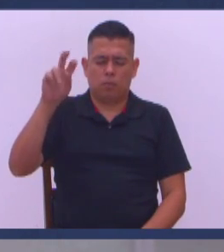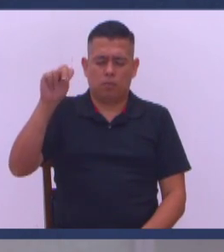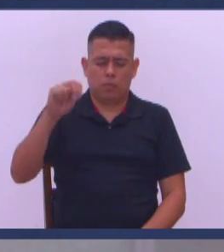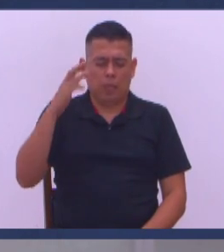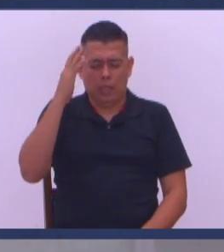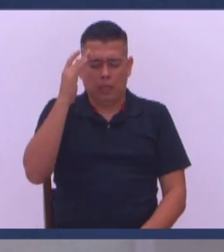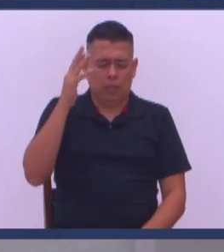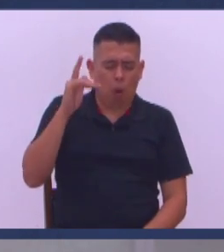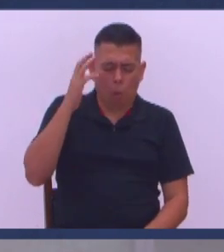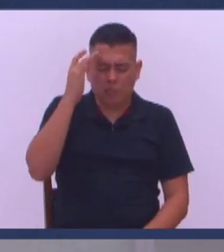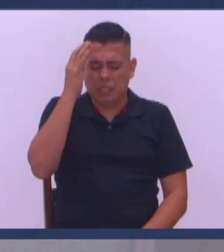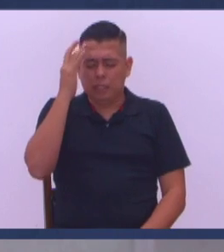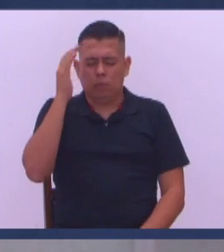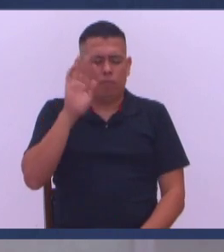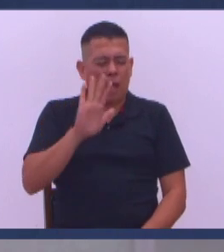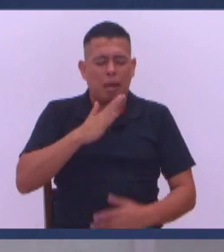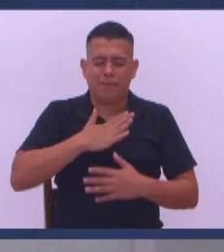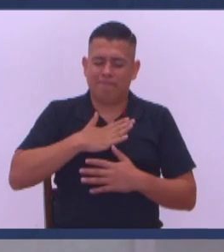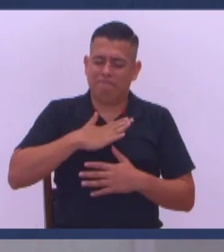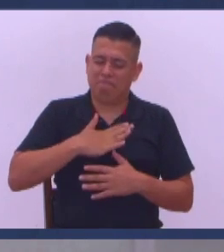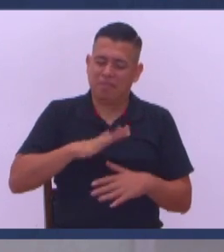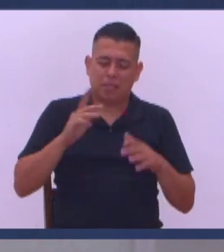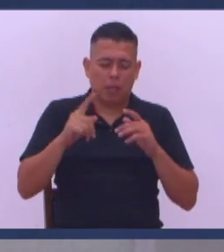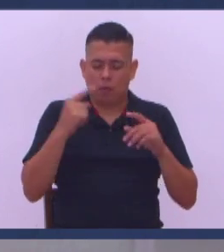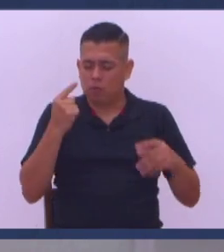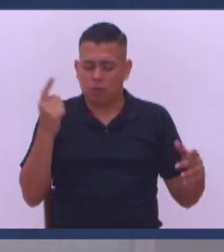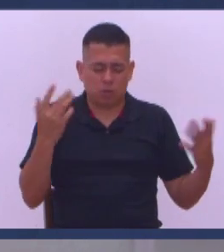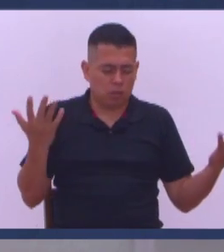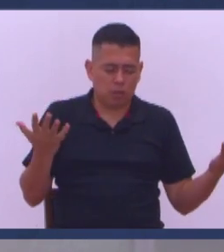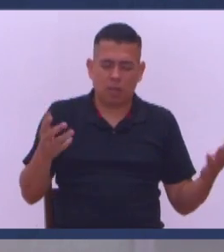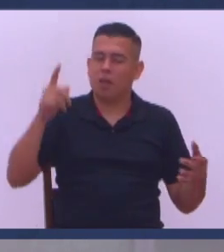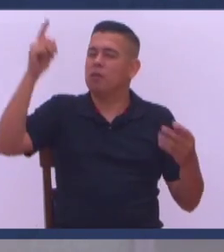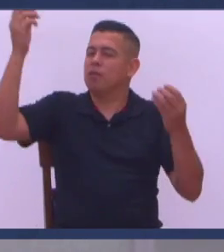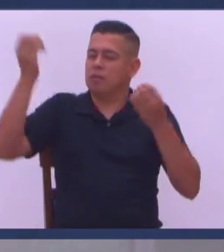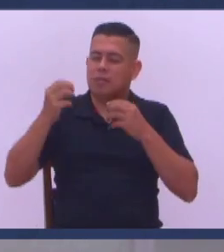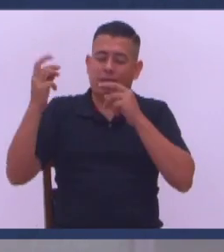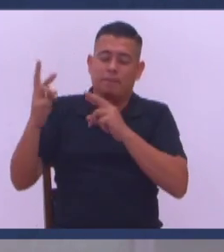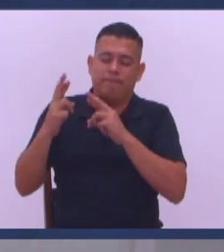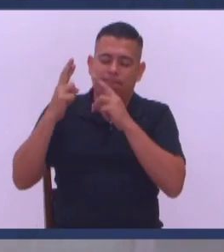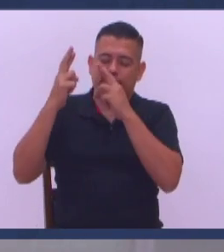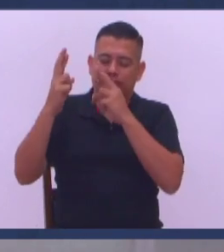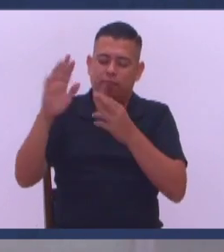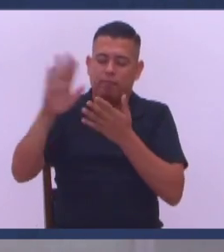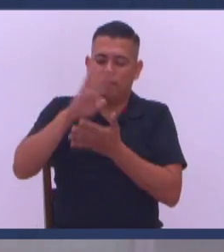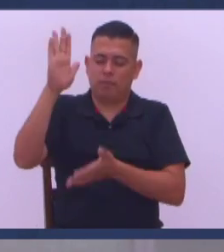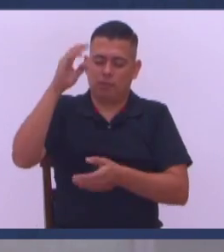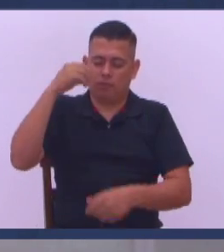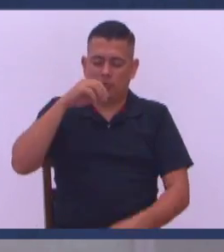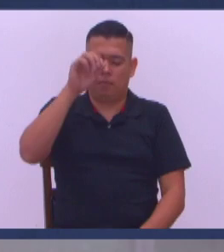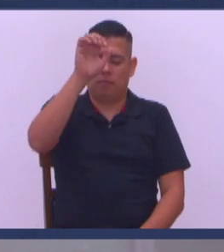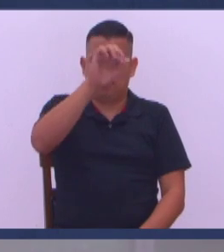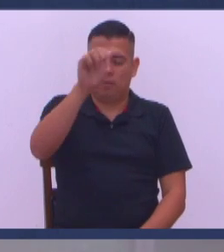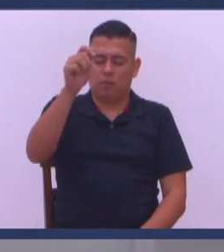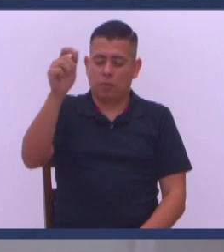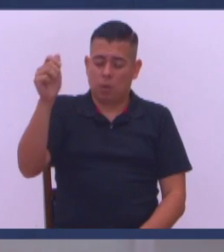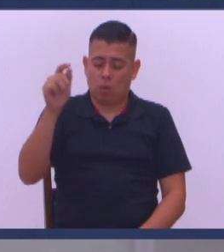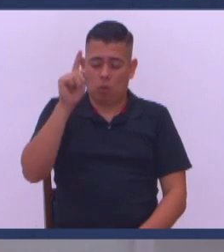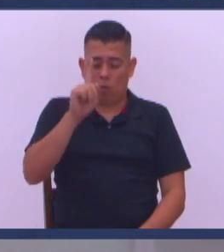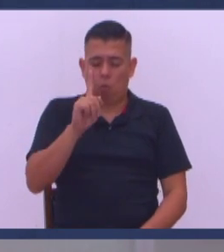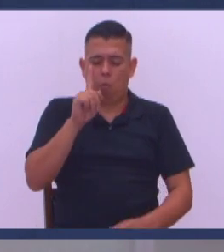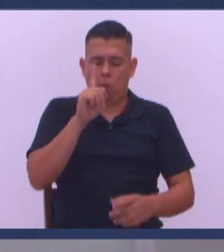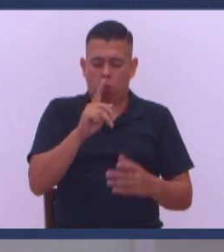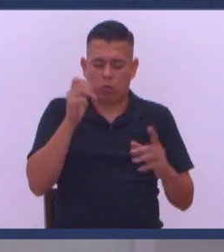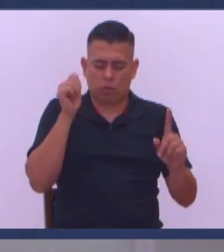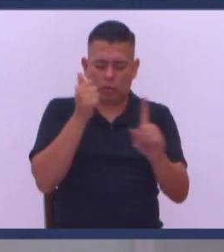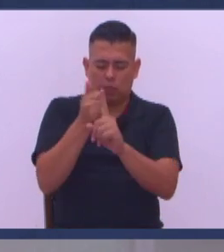Aquellos que están muy preocupados Aquellos que no hayan a donde correr Dale esa esperanza Pon tu Espíritu Santo sobre y en cada uno